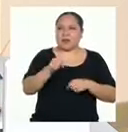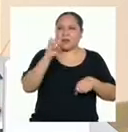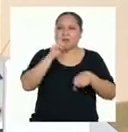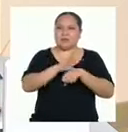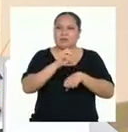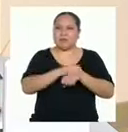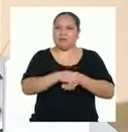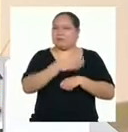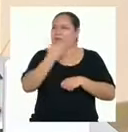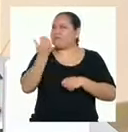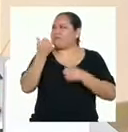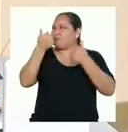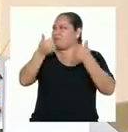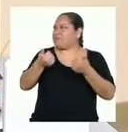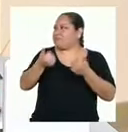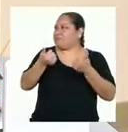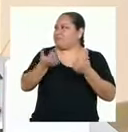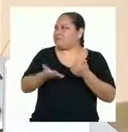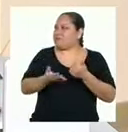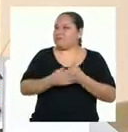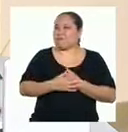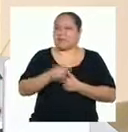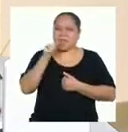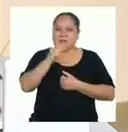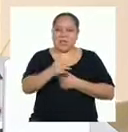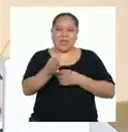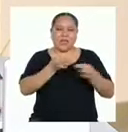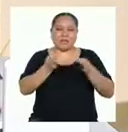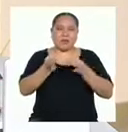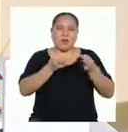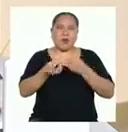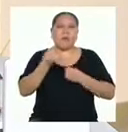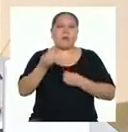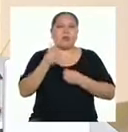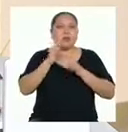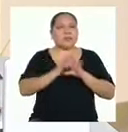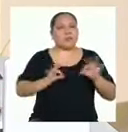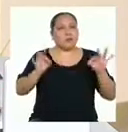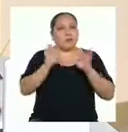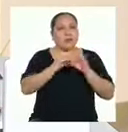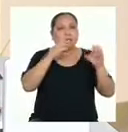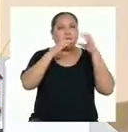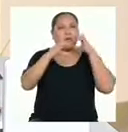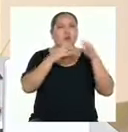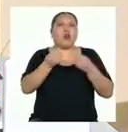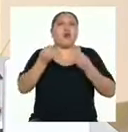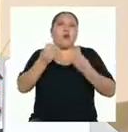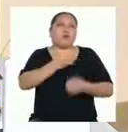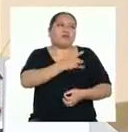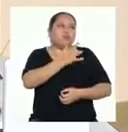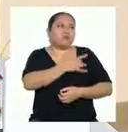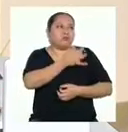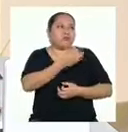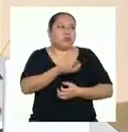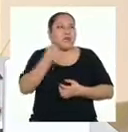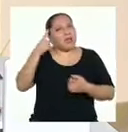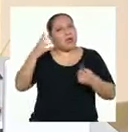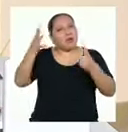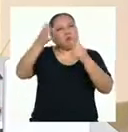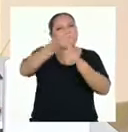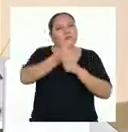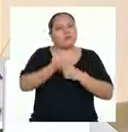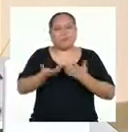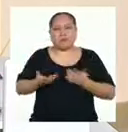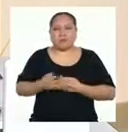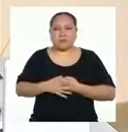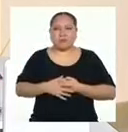recomendación que mejor me ha quedado. Aquí explico por qué es importante conversar respecto a cómo nos sentimos y qué vamos a lograr si lo